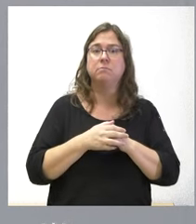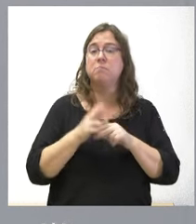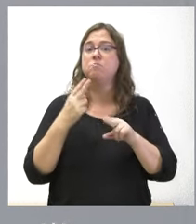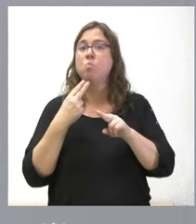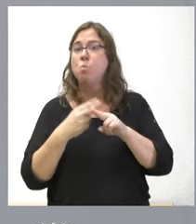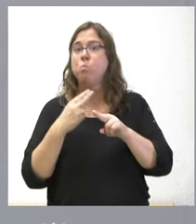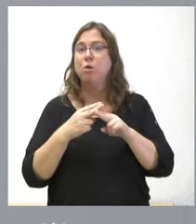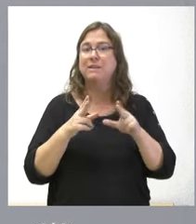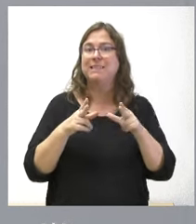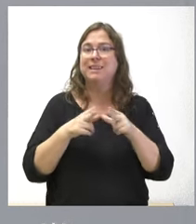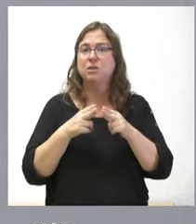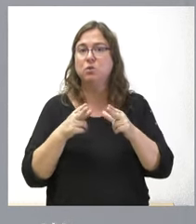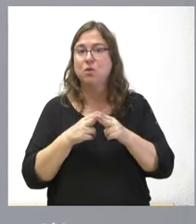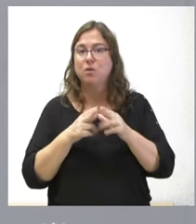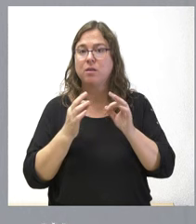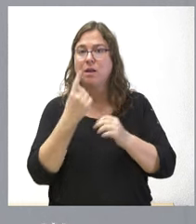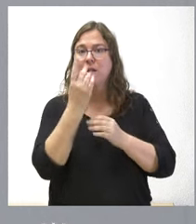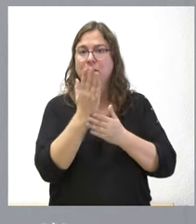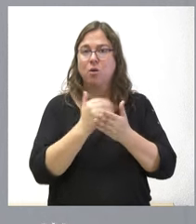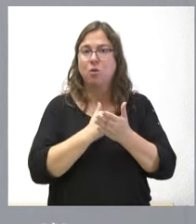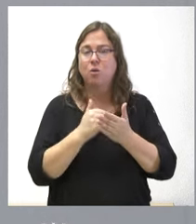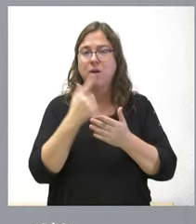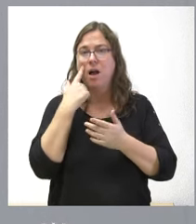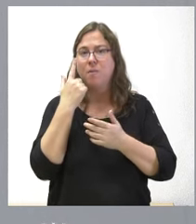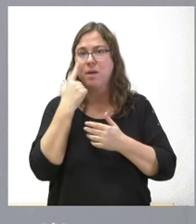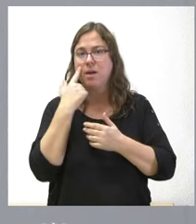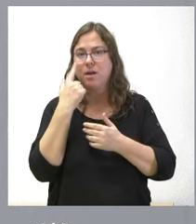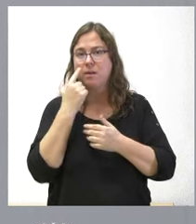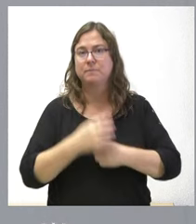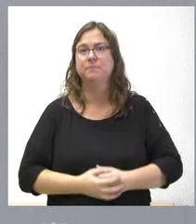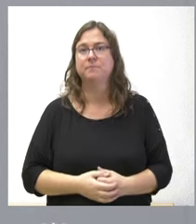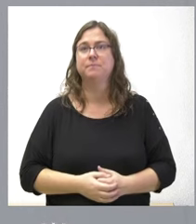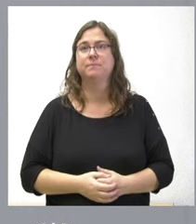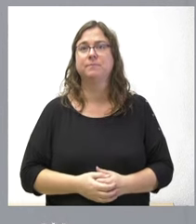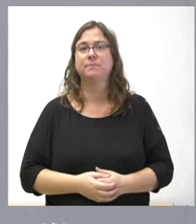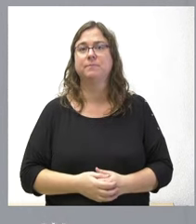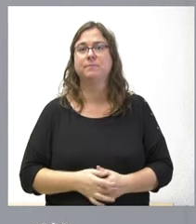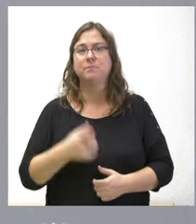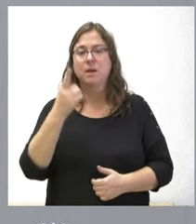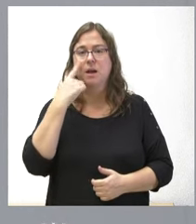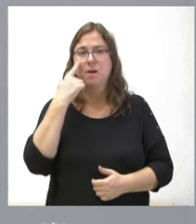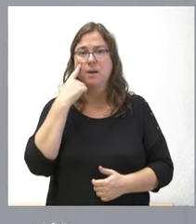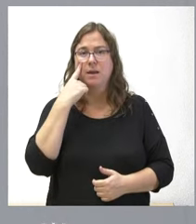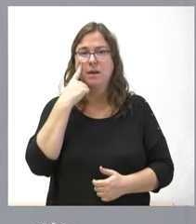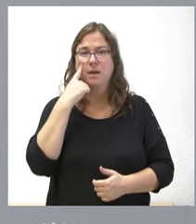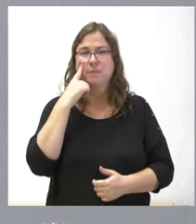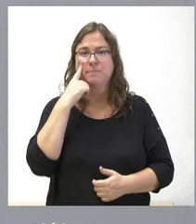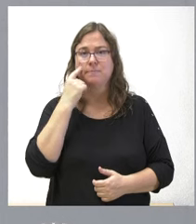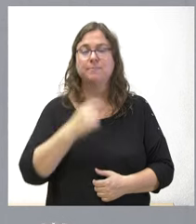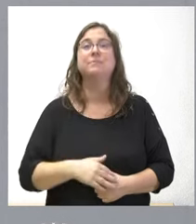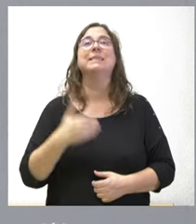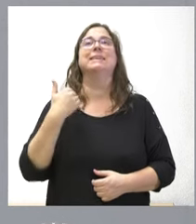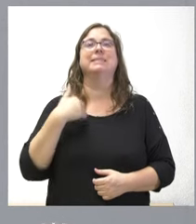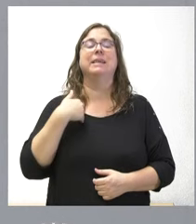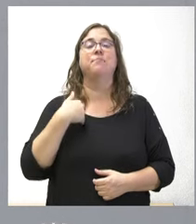por comunidad autónoma a ver si tengo aquí el aumento del gasto el dato